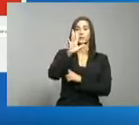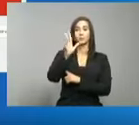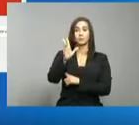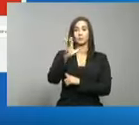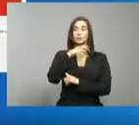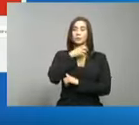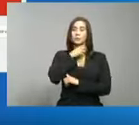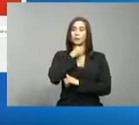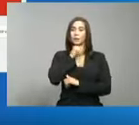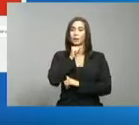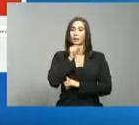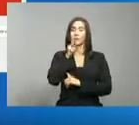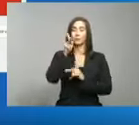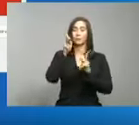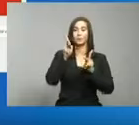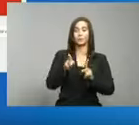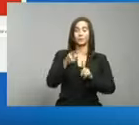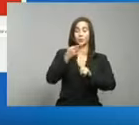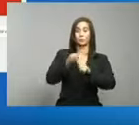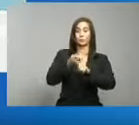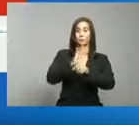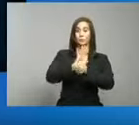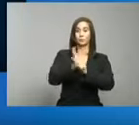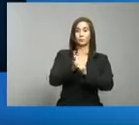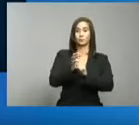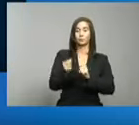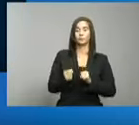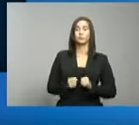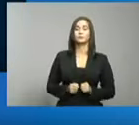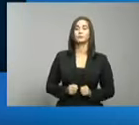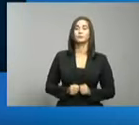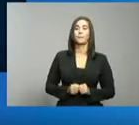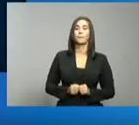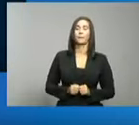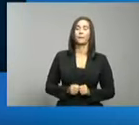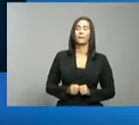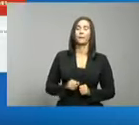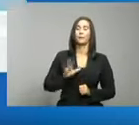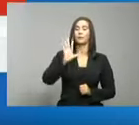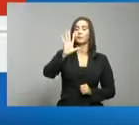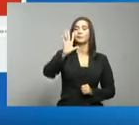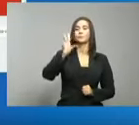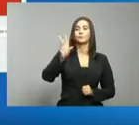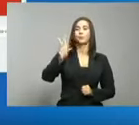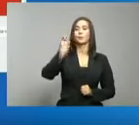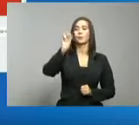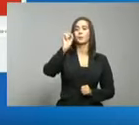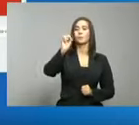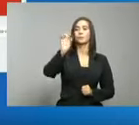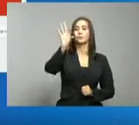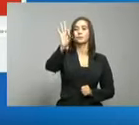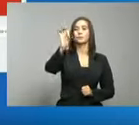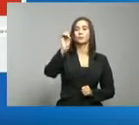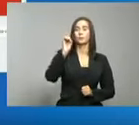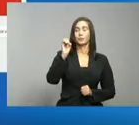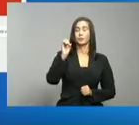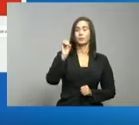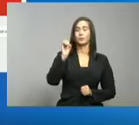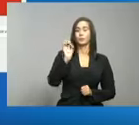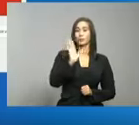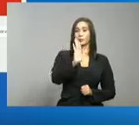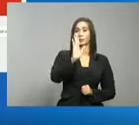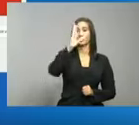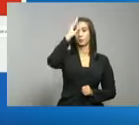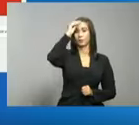de los casos positivos. El 53.90 corresponde al sexo